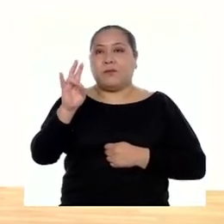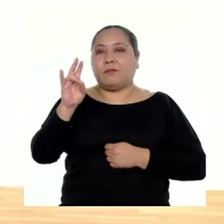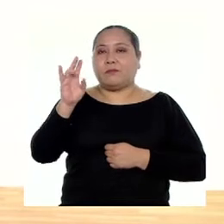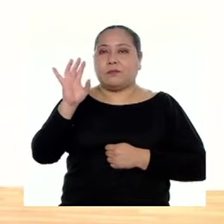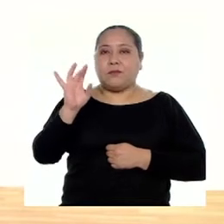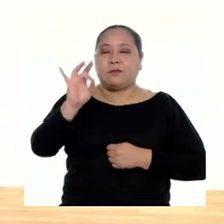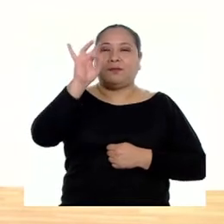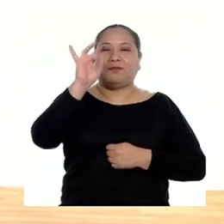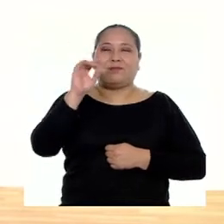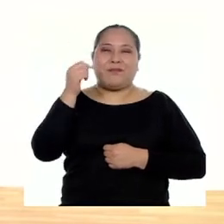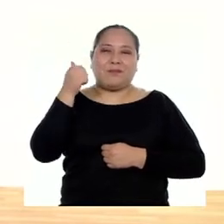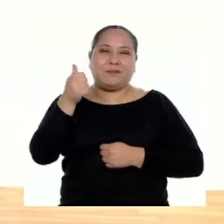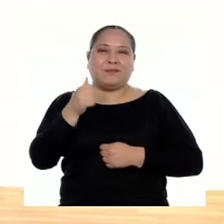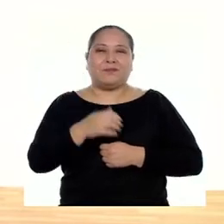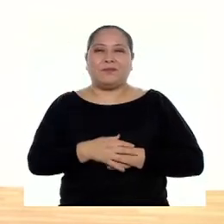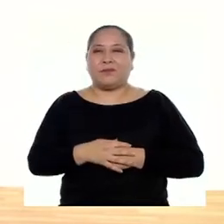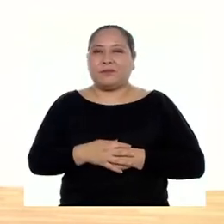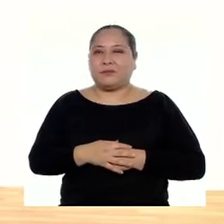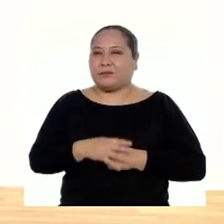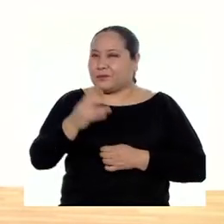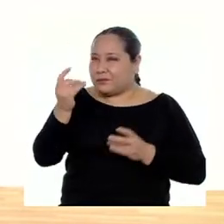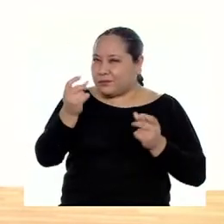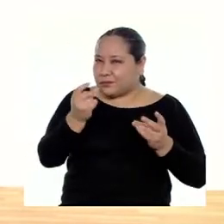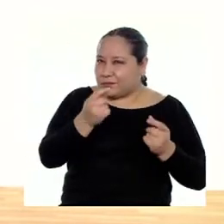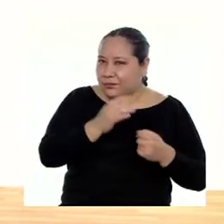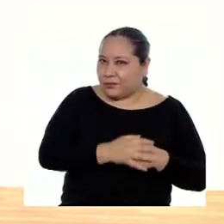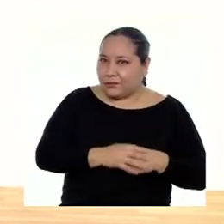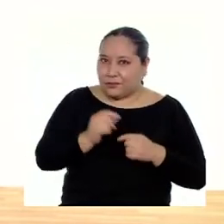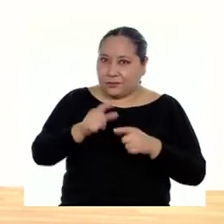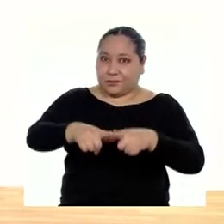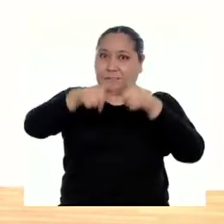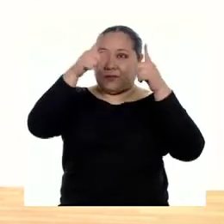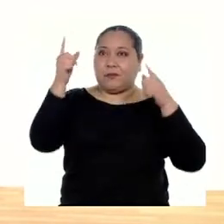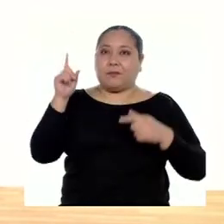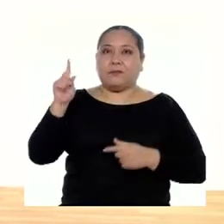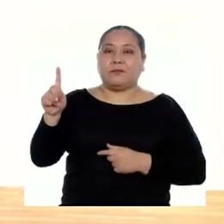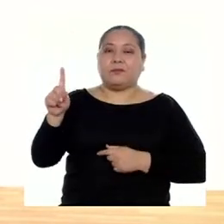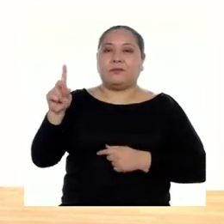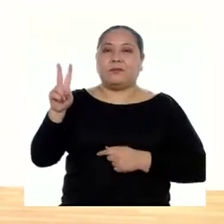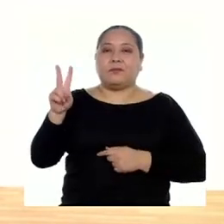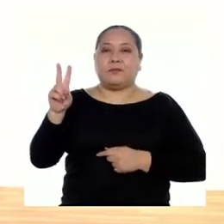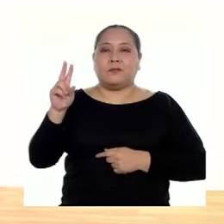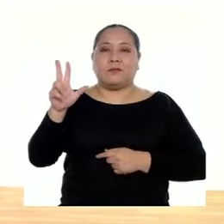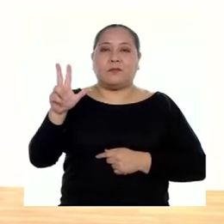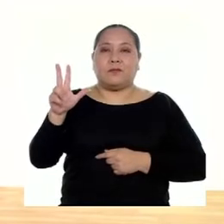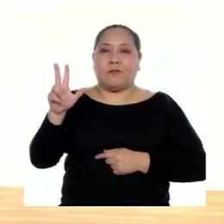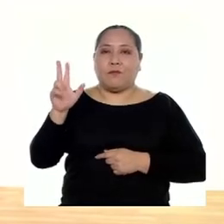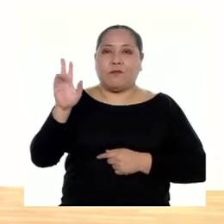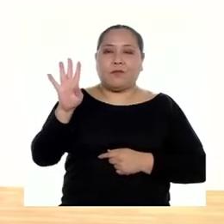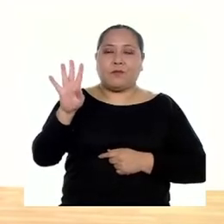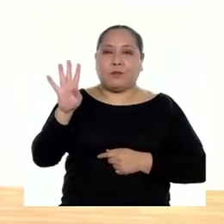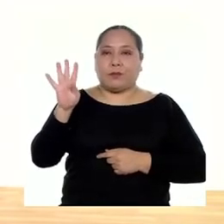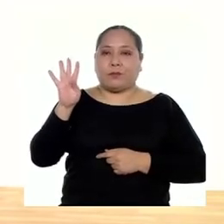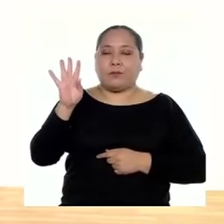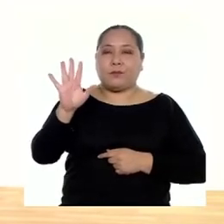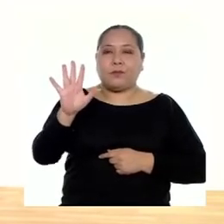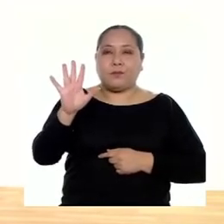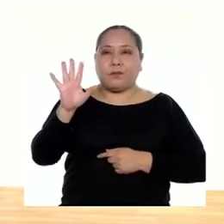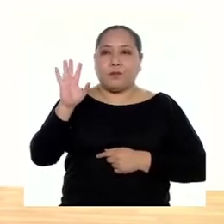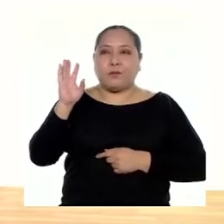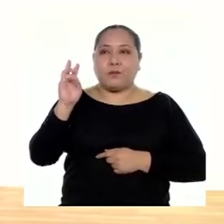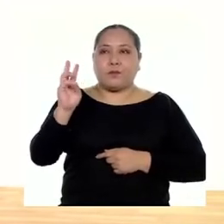siete, ocho. Un poco más rápido y grande. Uno, dos, tres, cuatro,